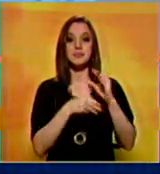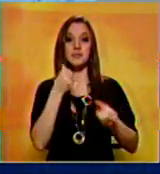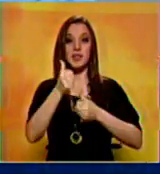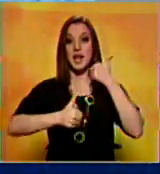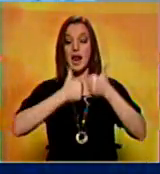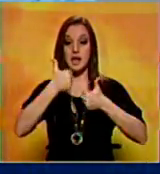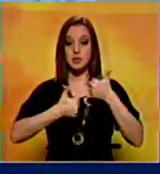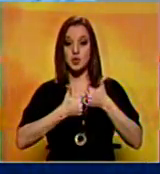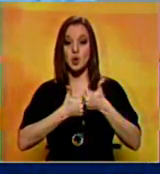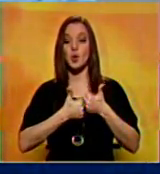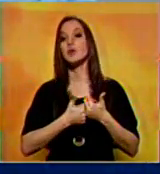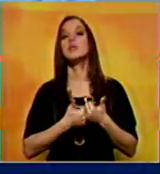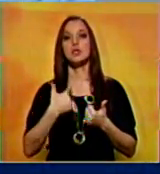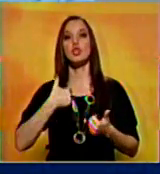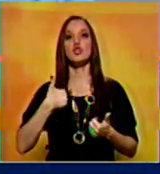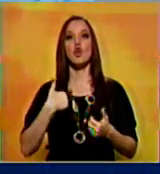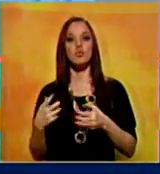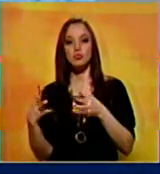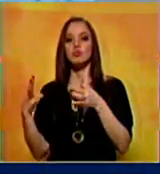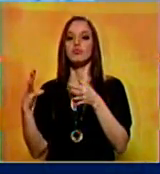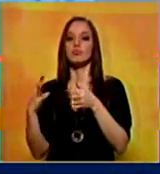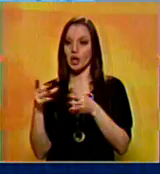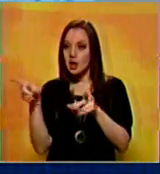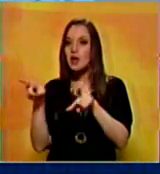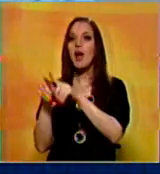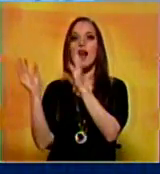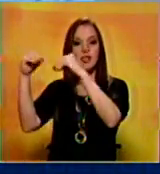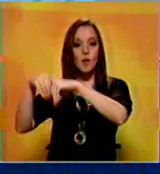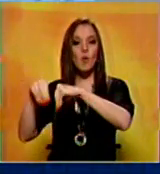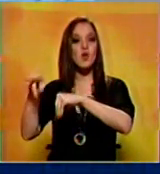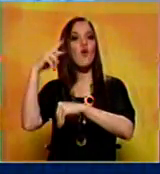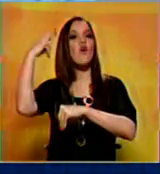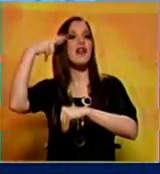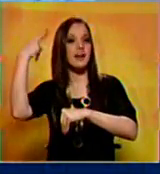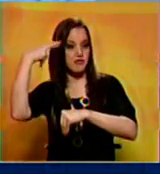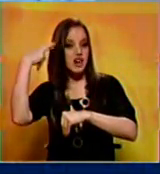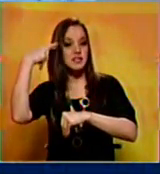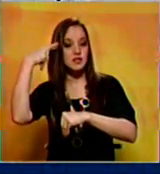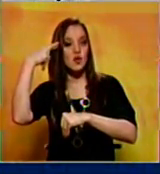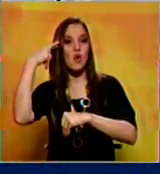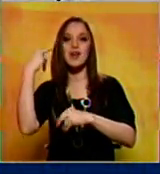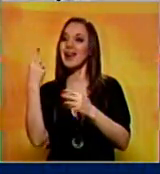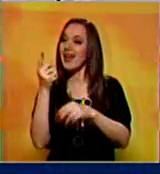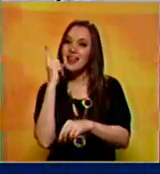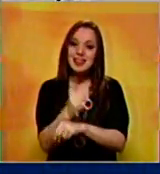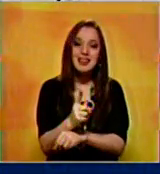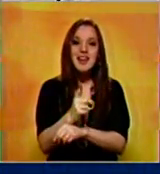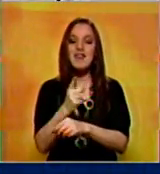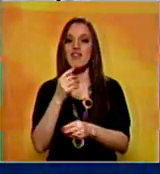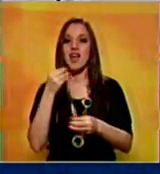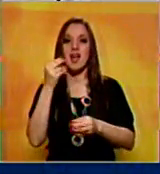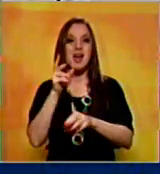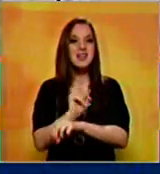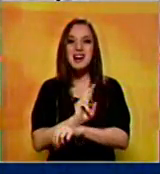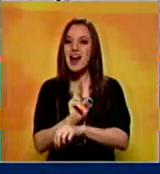y es lo que yo me sumo a la reflexión que ha hecho el presidente Santos para pedirles a la delegación hemos venido una